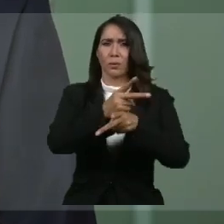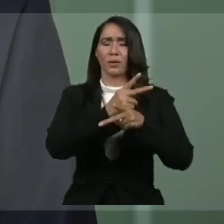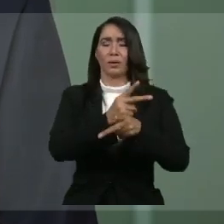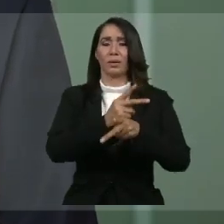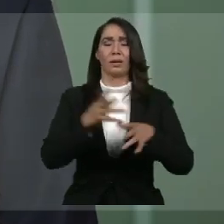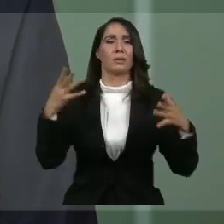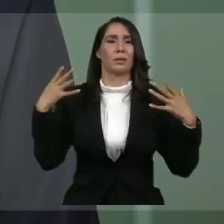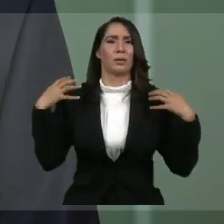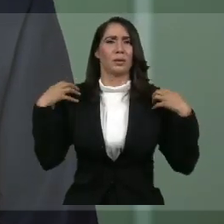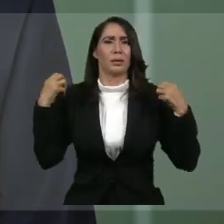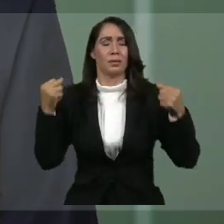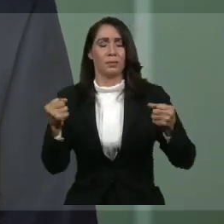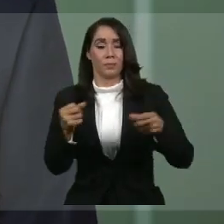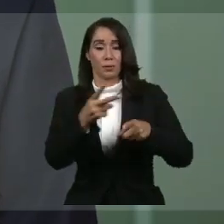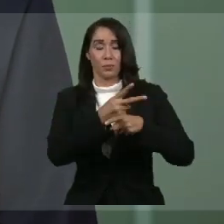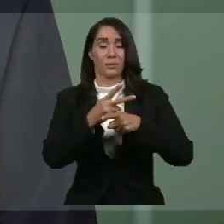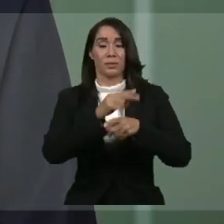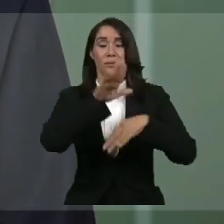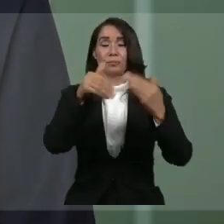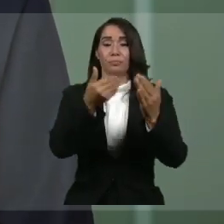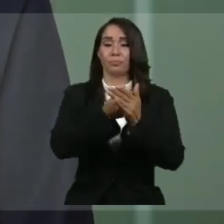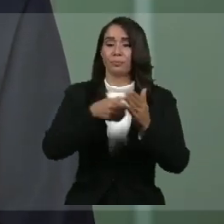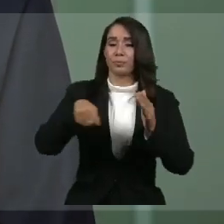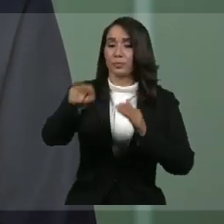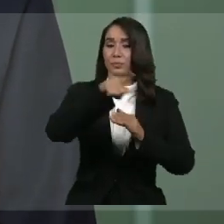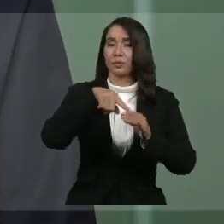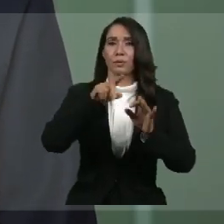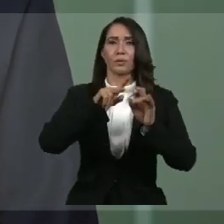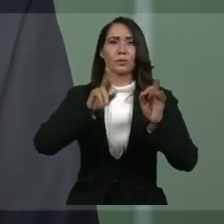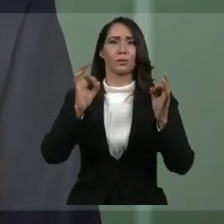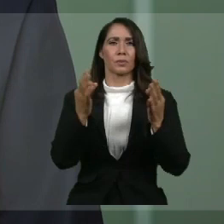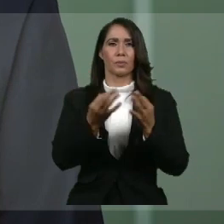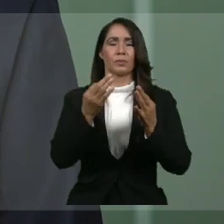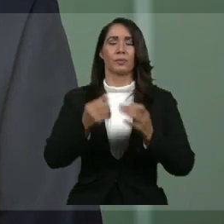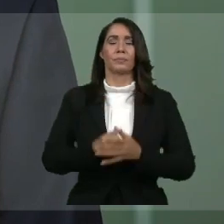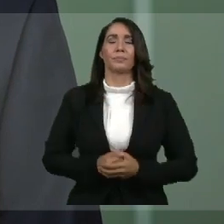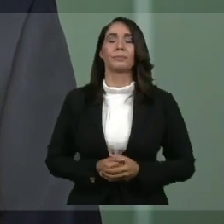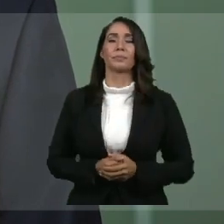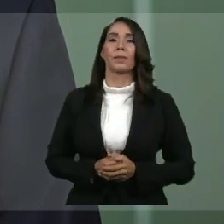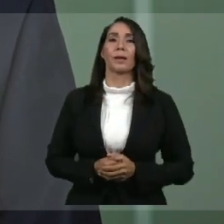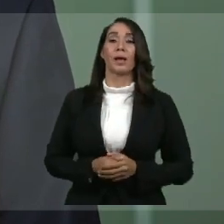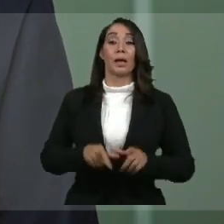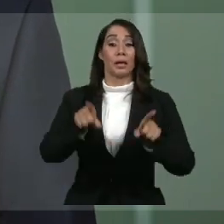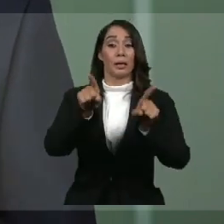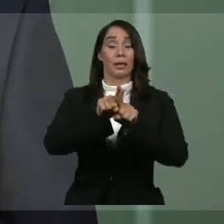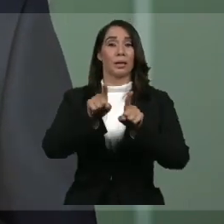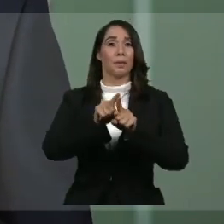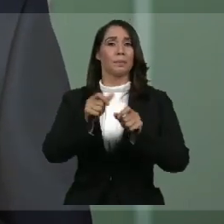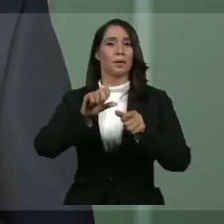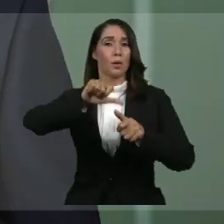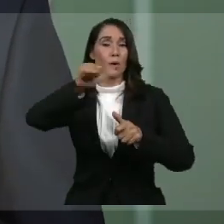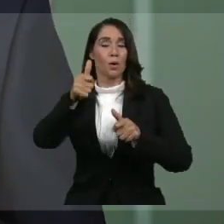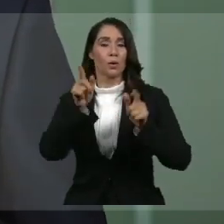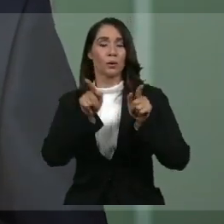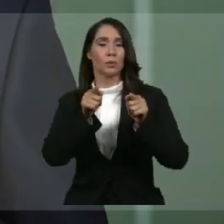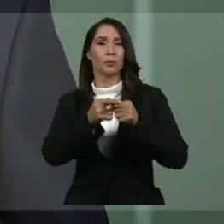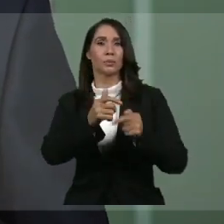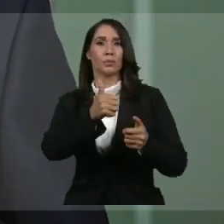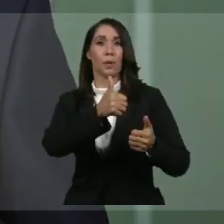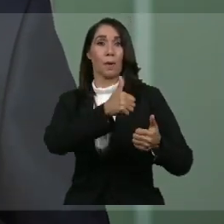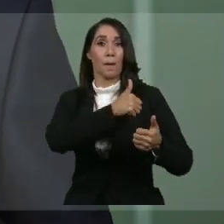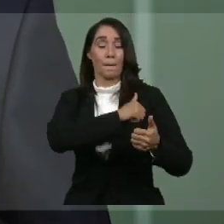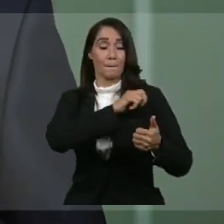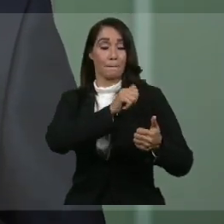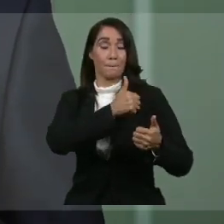vidas y preservar la salud de todos nosotros. Tenemos a nuestros policía nacional y nuestras fuerzas armadas